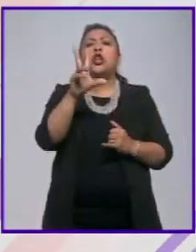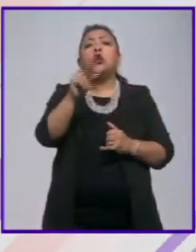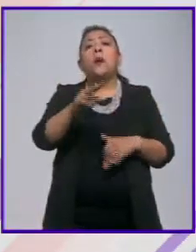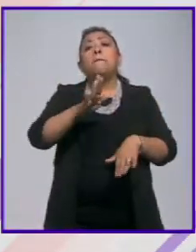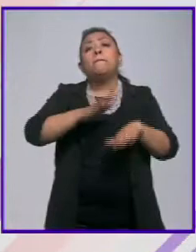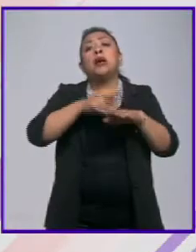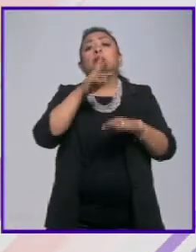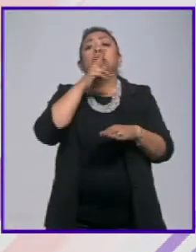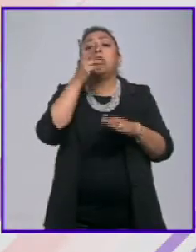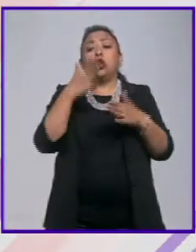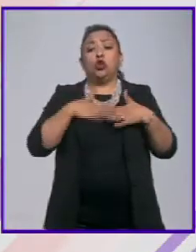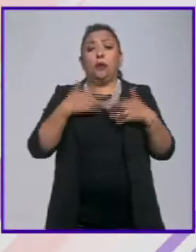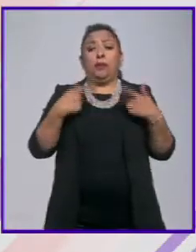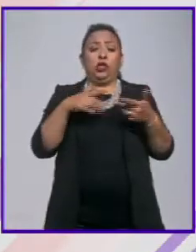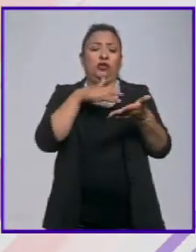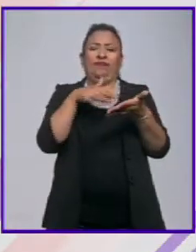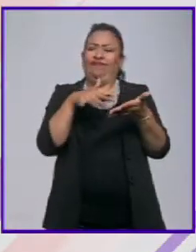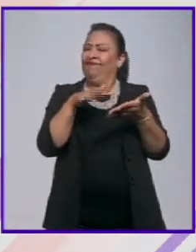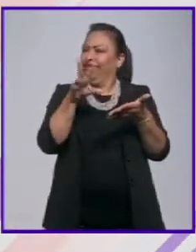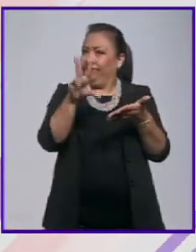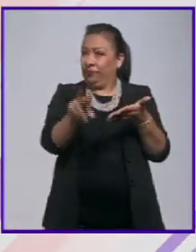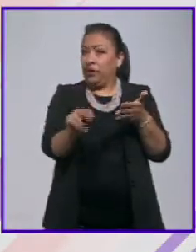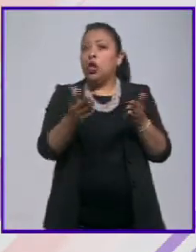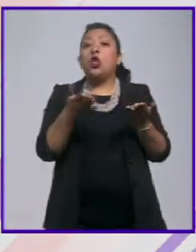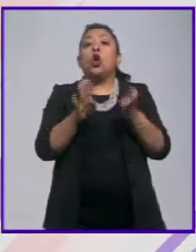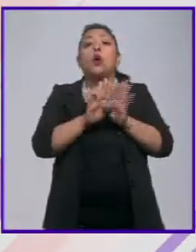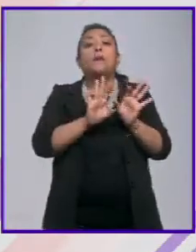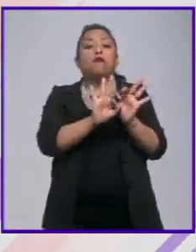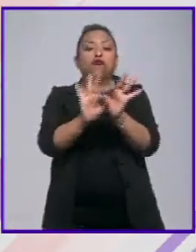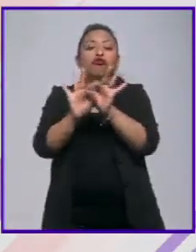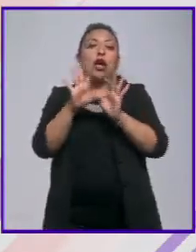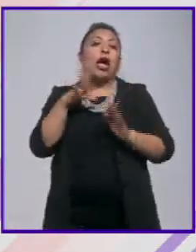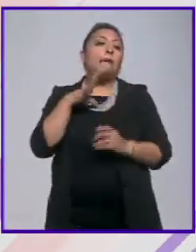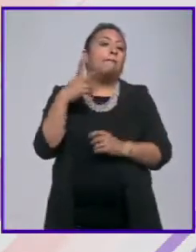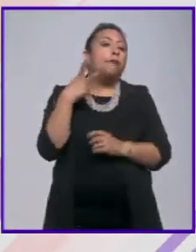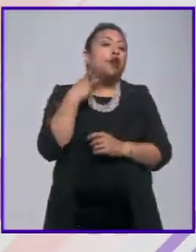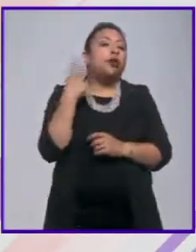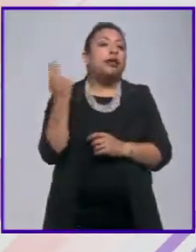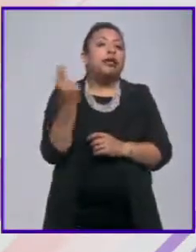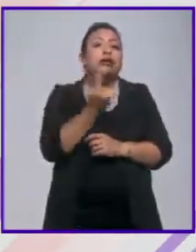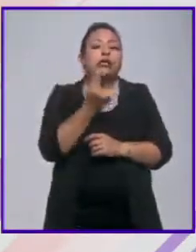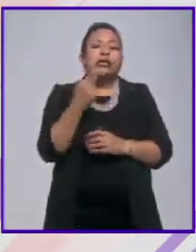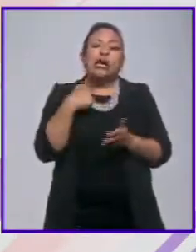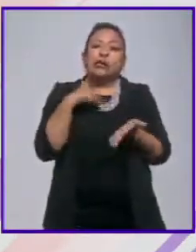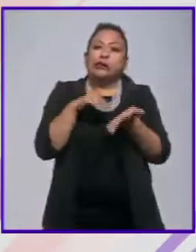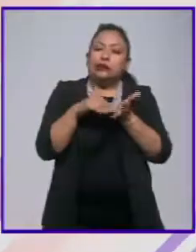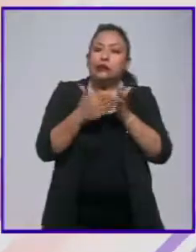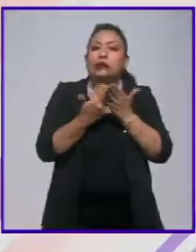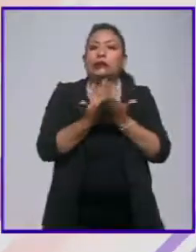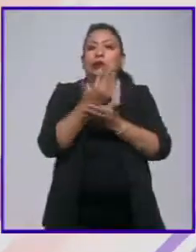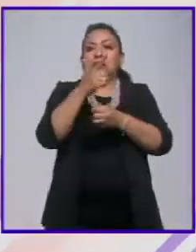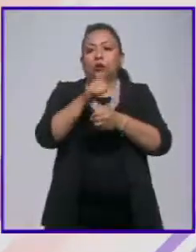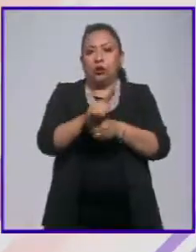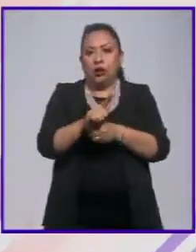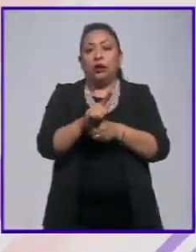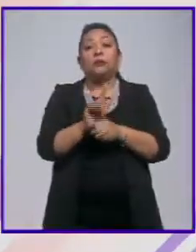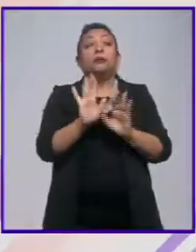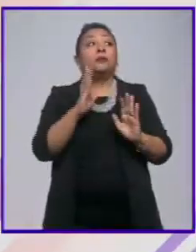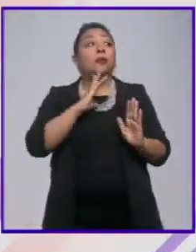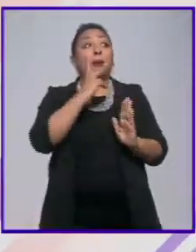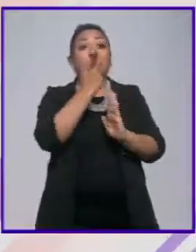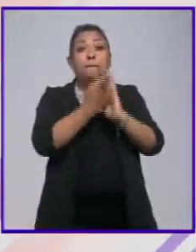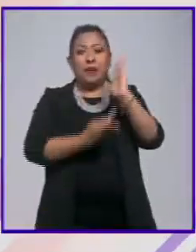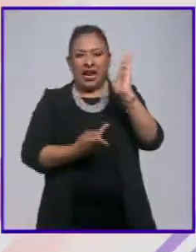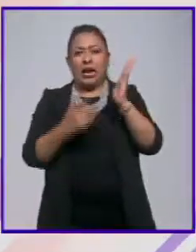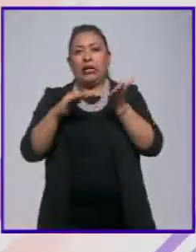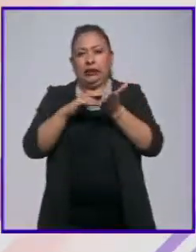más y mejores lectores de qué manera se articulará una política que requiere de una estrategia nacional es un plan y